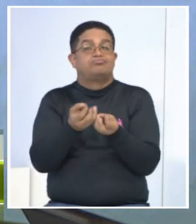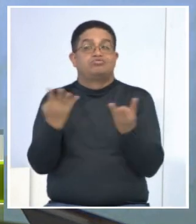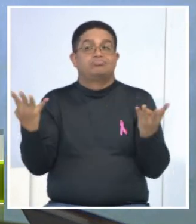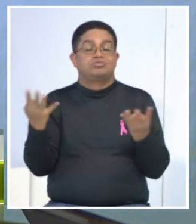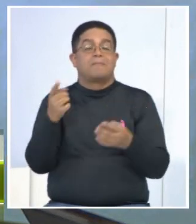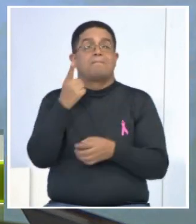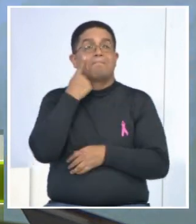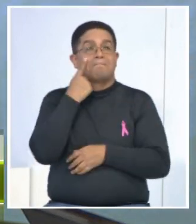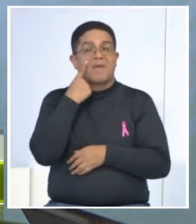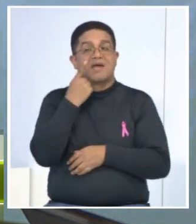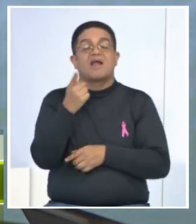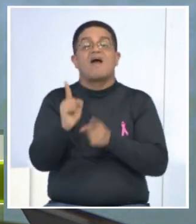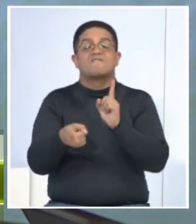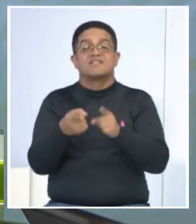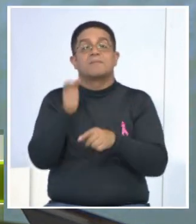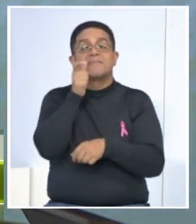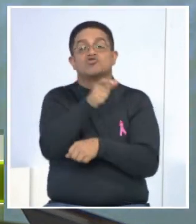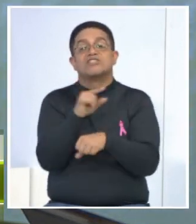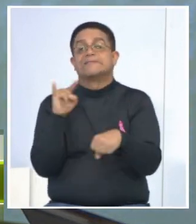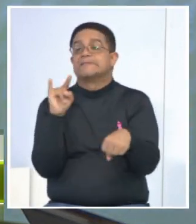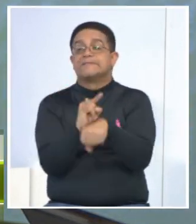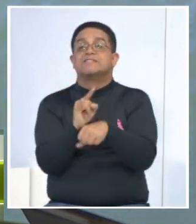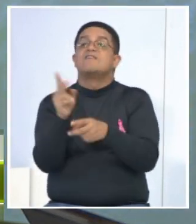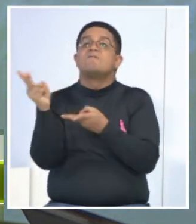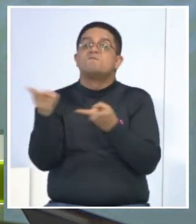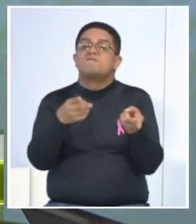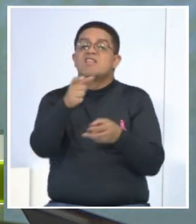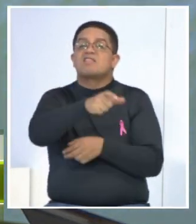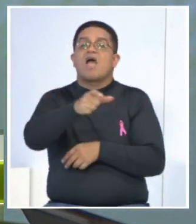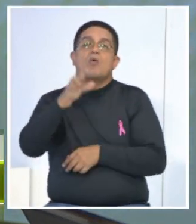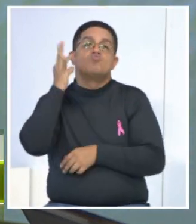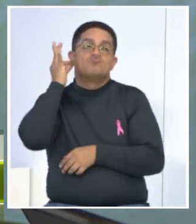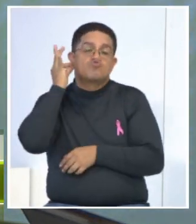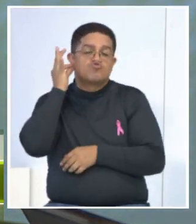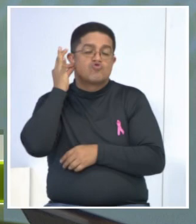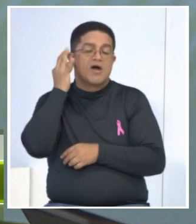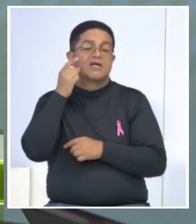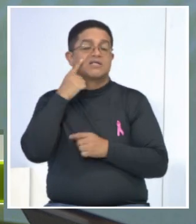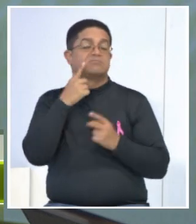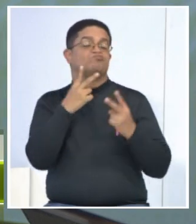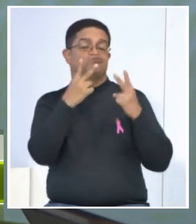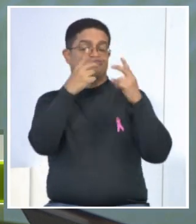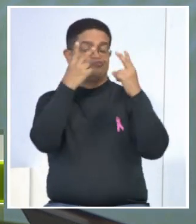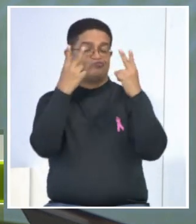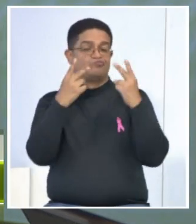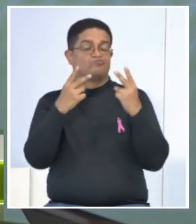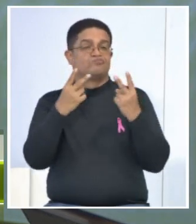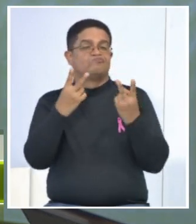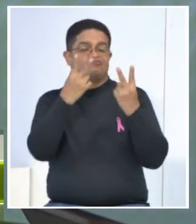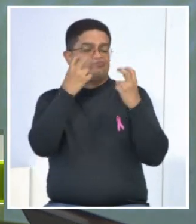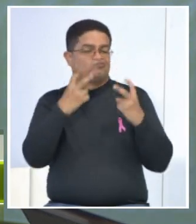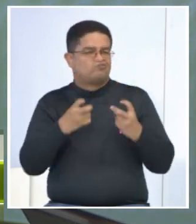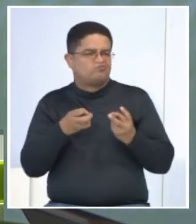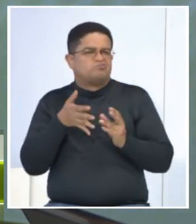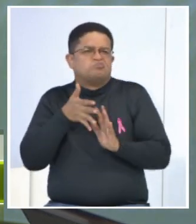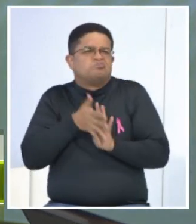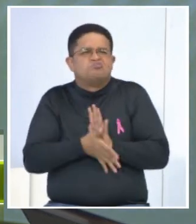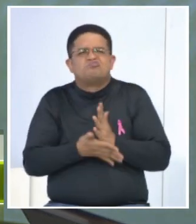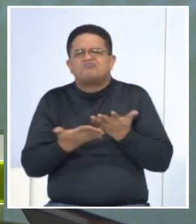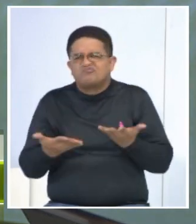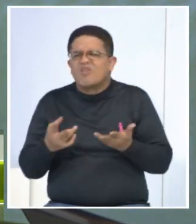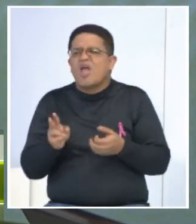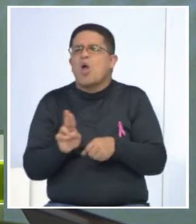que muchas veces son engañosas, donde invitan a nuestras mujeres a hacerse algunos estudios, que ni siquiera describen qué tipo de equipo